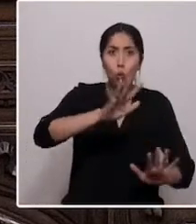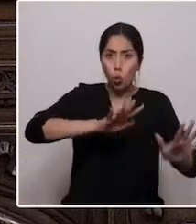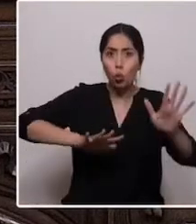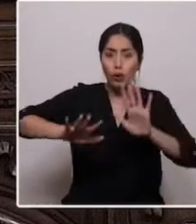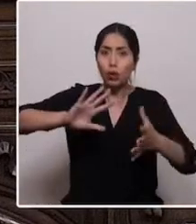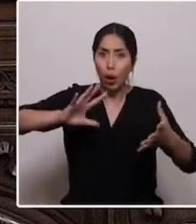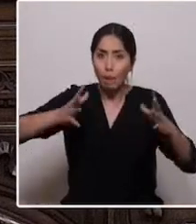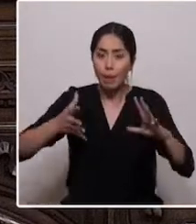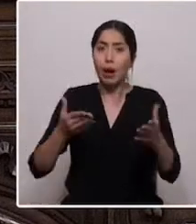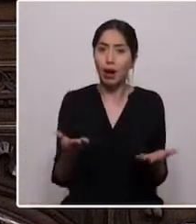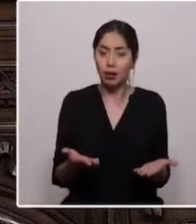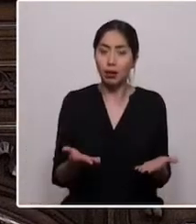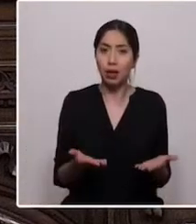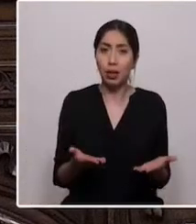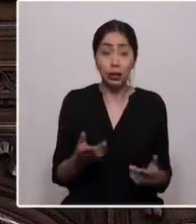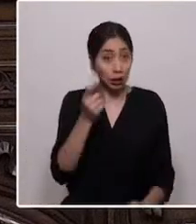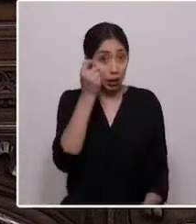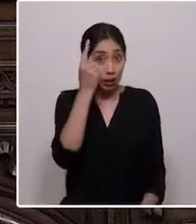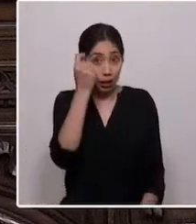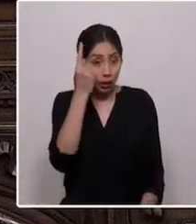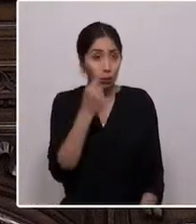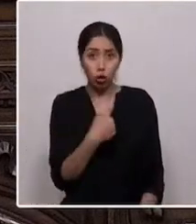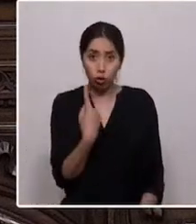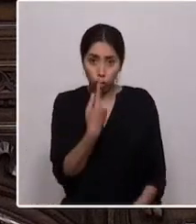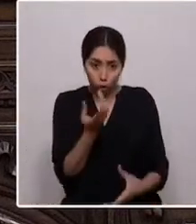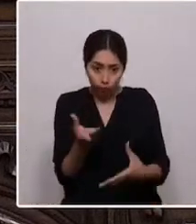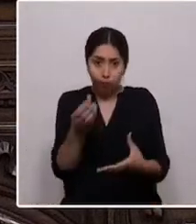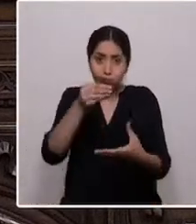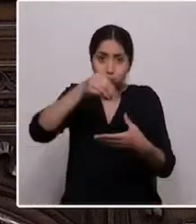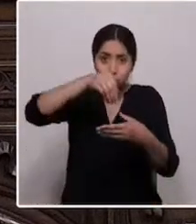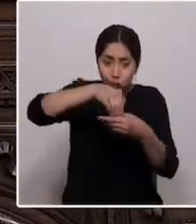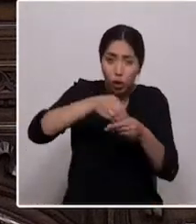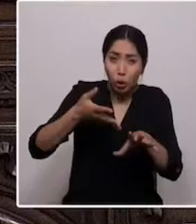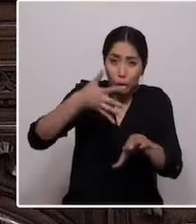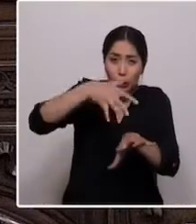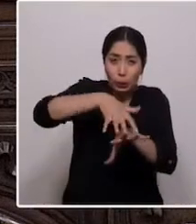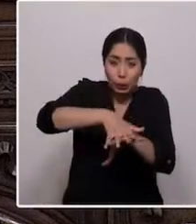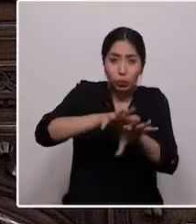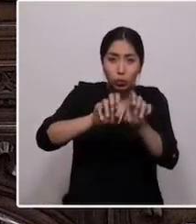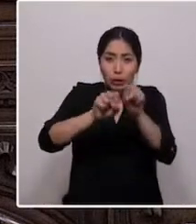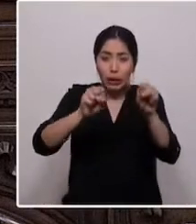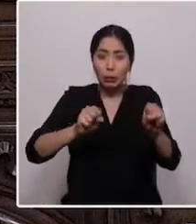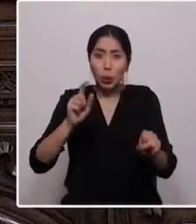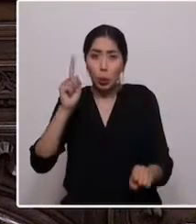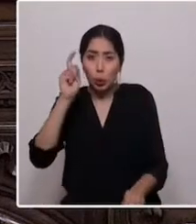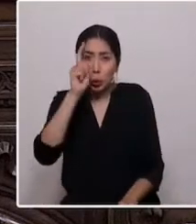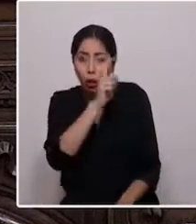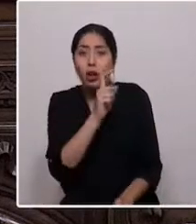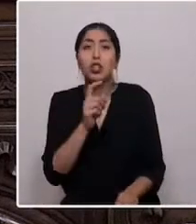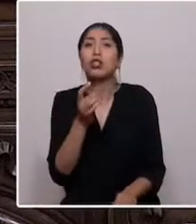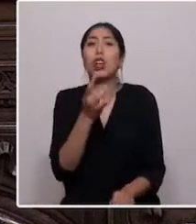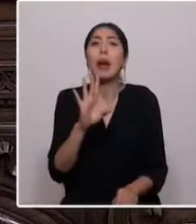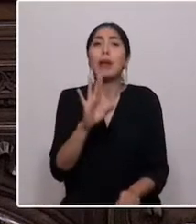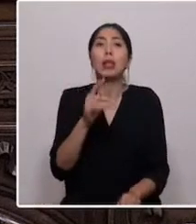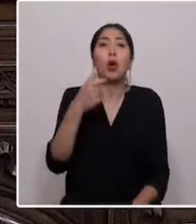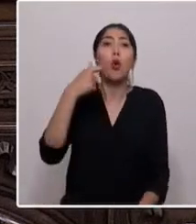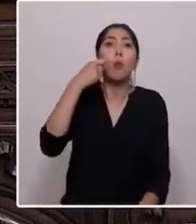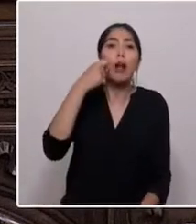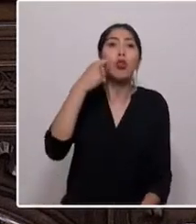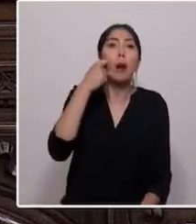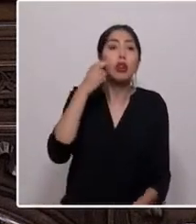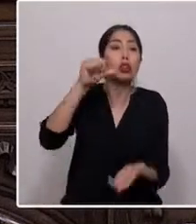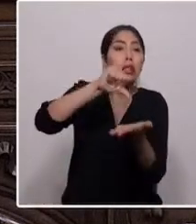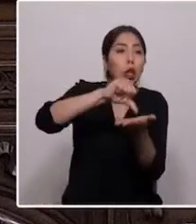si nos entendemos como una parte de un ecosistema complejo, traspasando la barrera antropocéntrica que ve al ser humano al